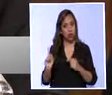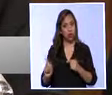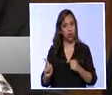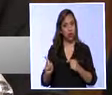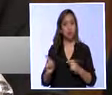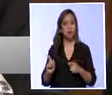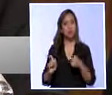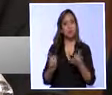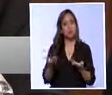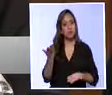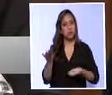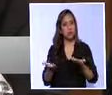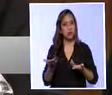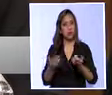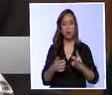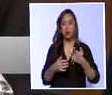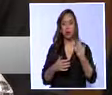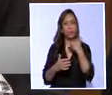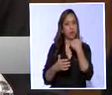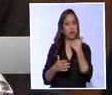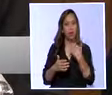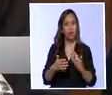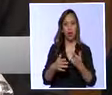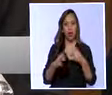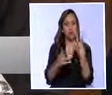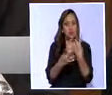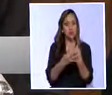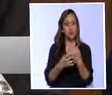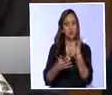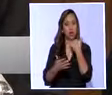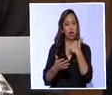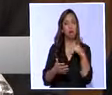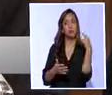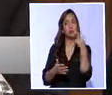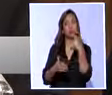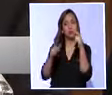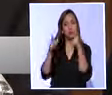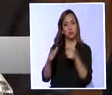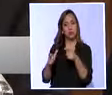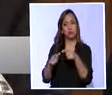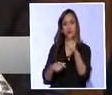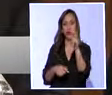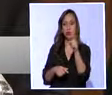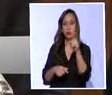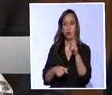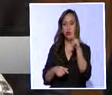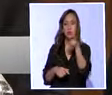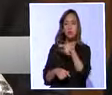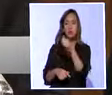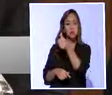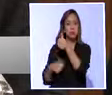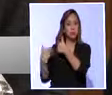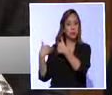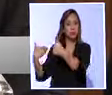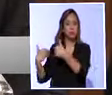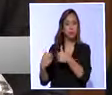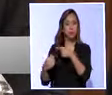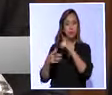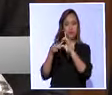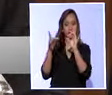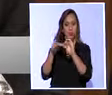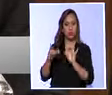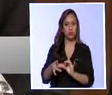la existencia de una infracción penal. Estos se concretan en un documento que se llama